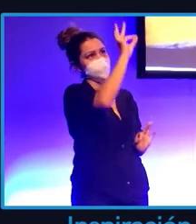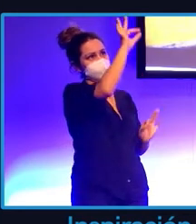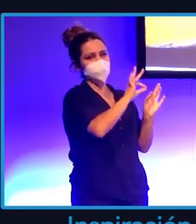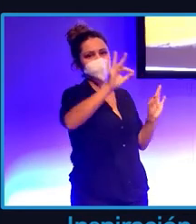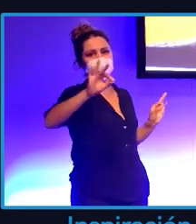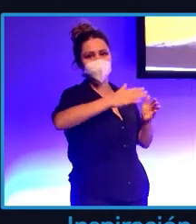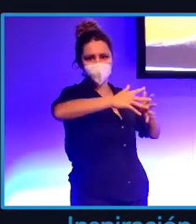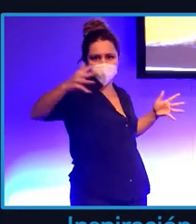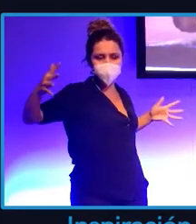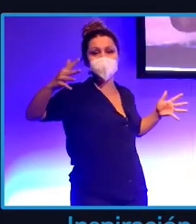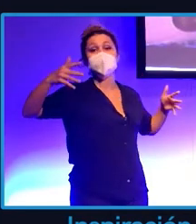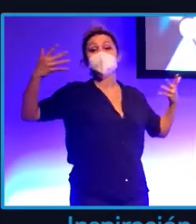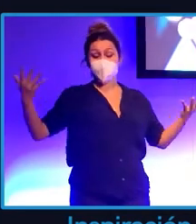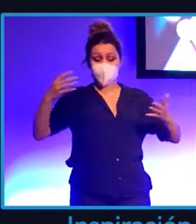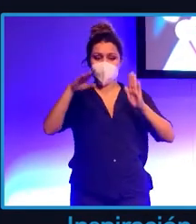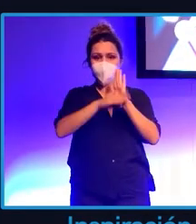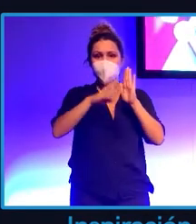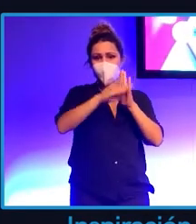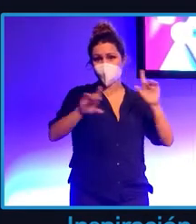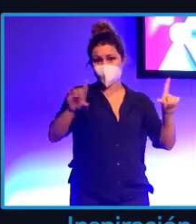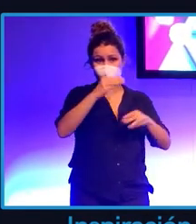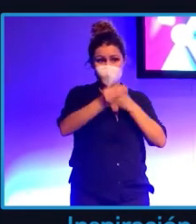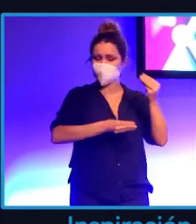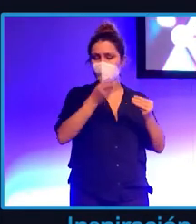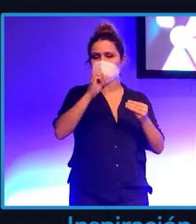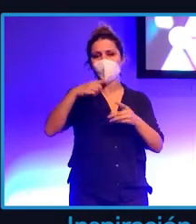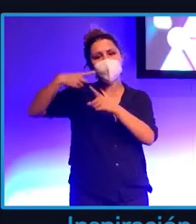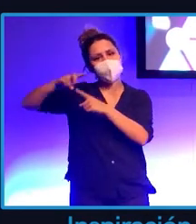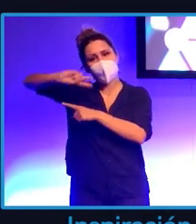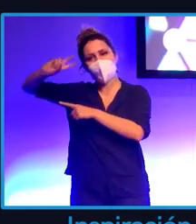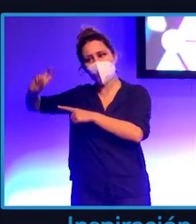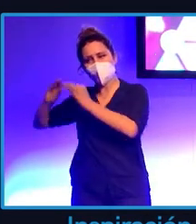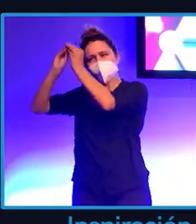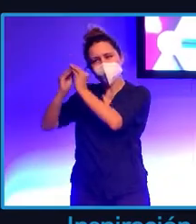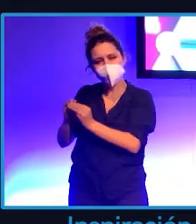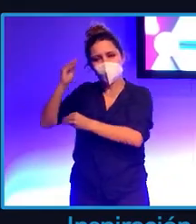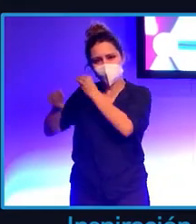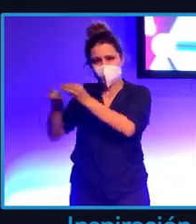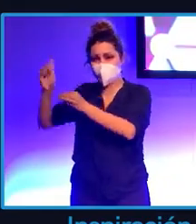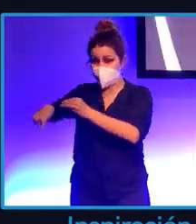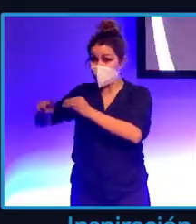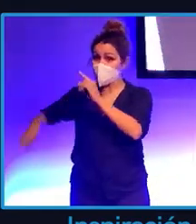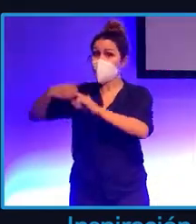Entonces, no solo hacemos el programa, hacemos muchas más cosas y muchas más cosas que están en nevera.